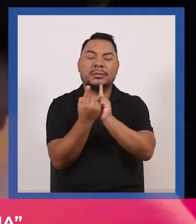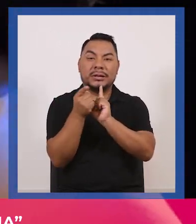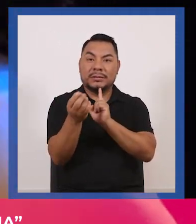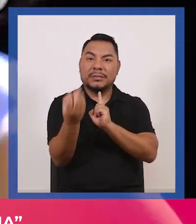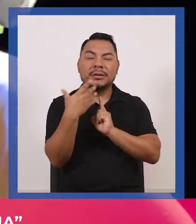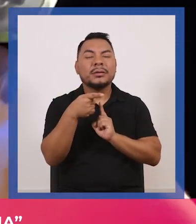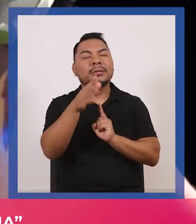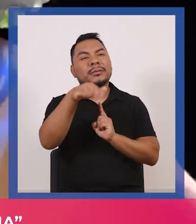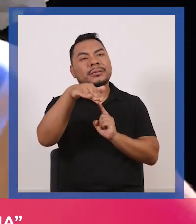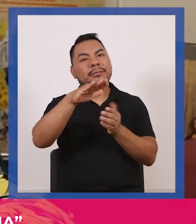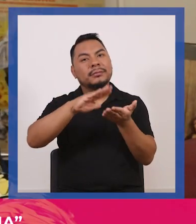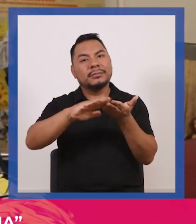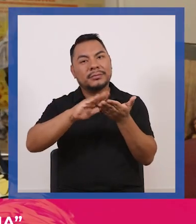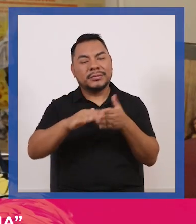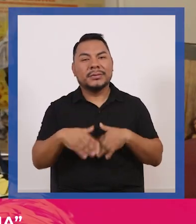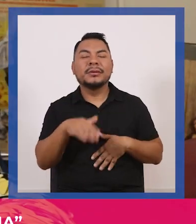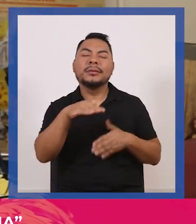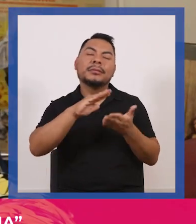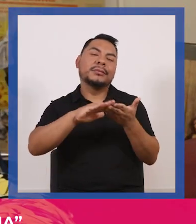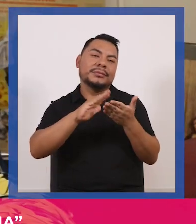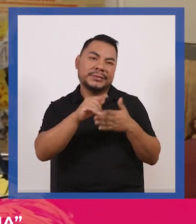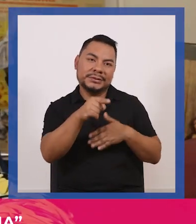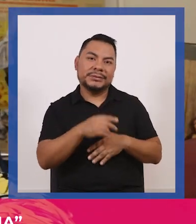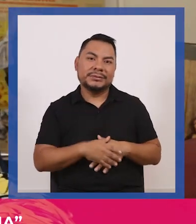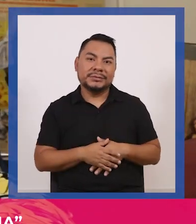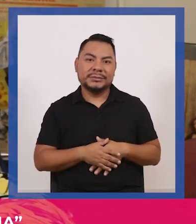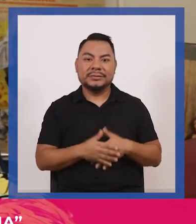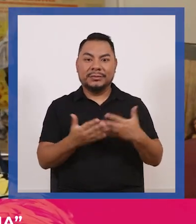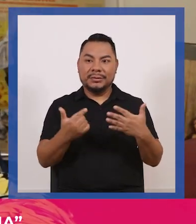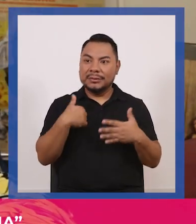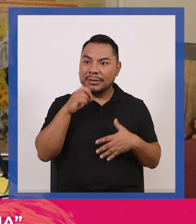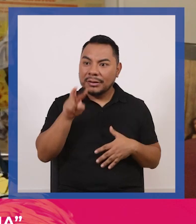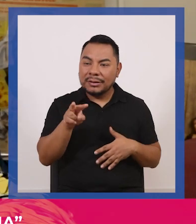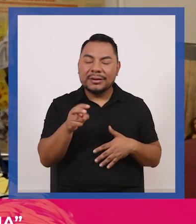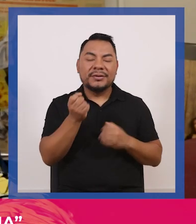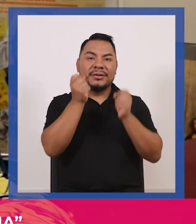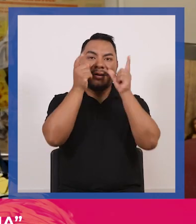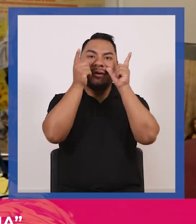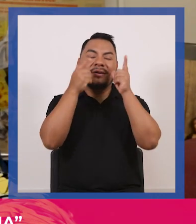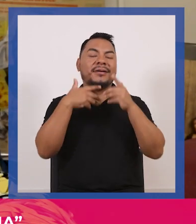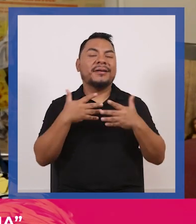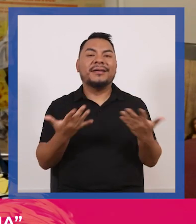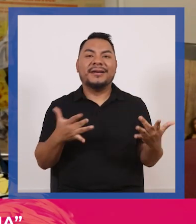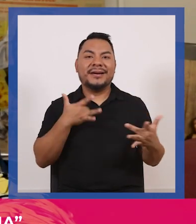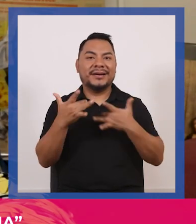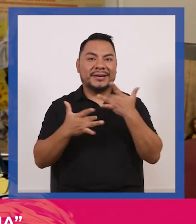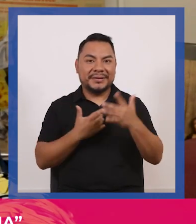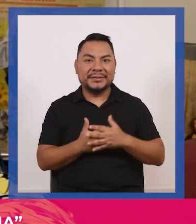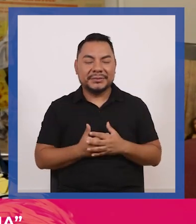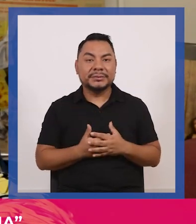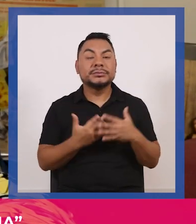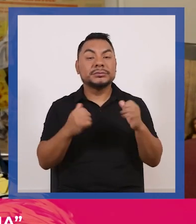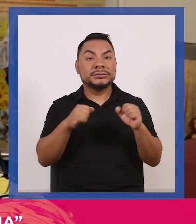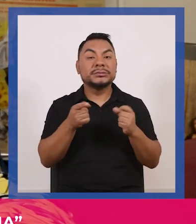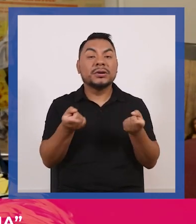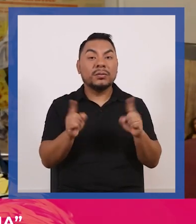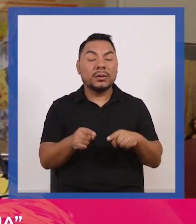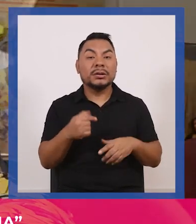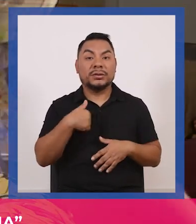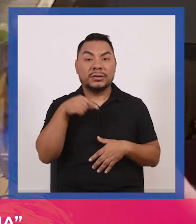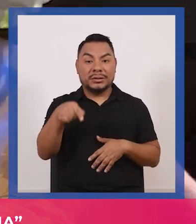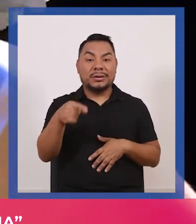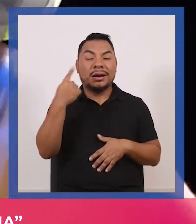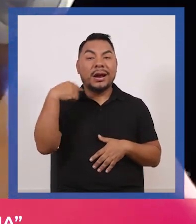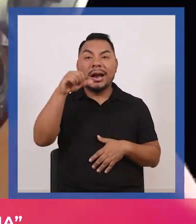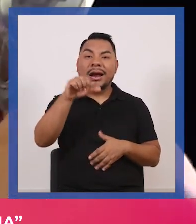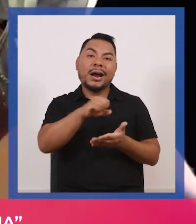me dice perdónanos perdónanos Evelyn con eso me quedé o sea si en alguno de